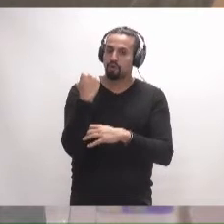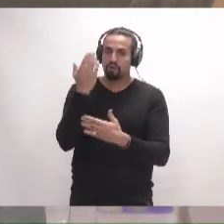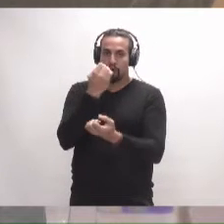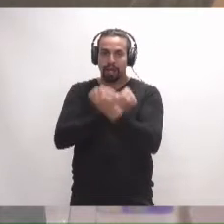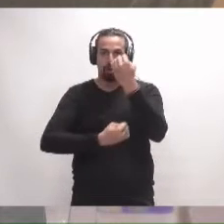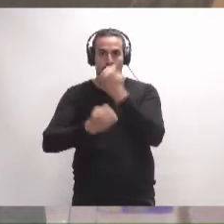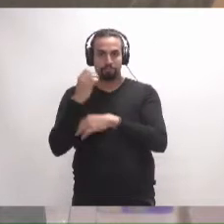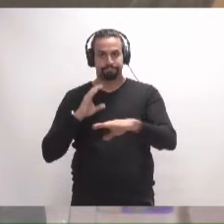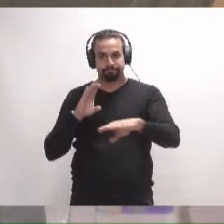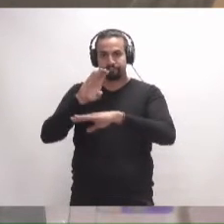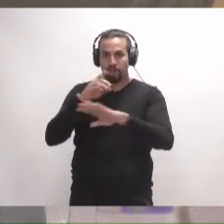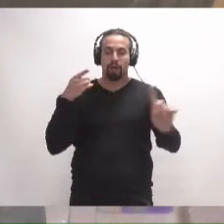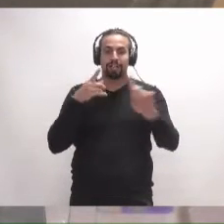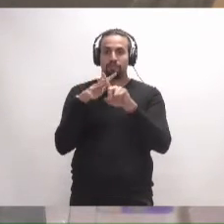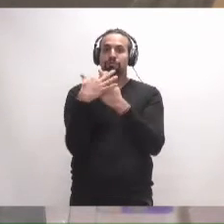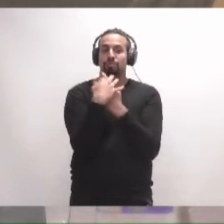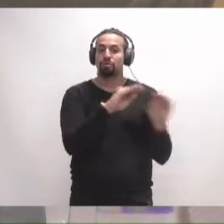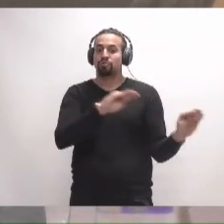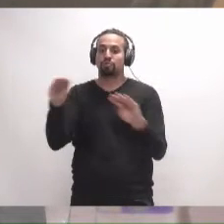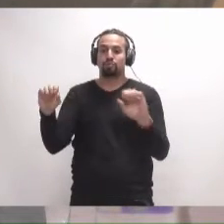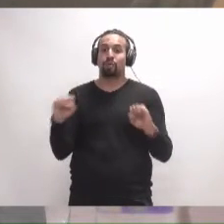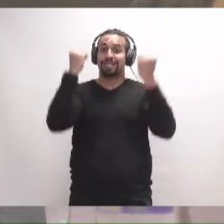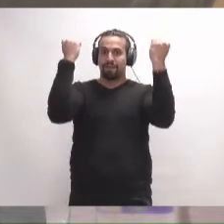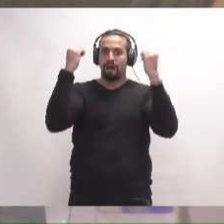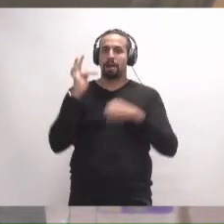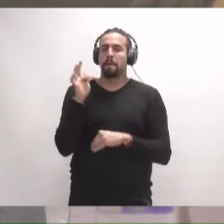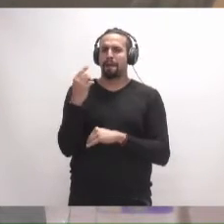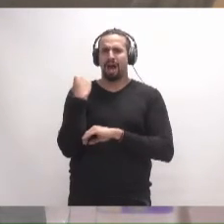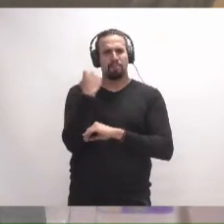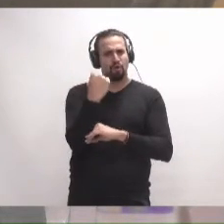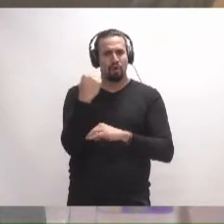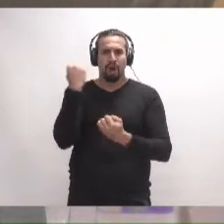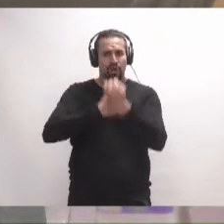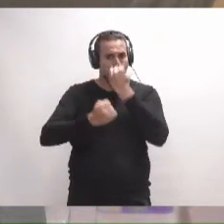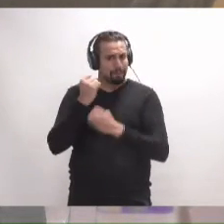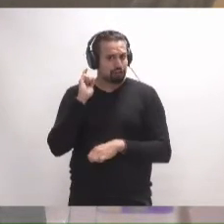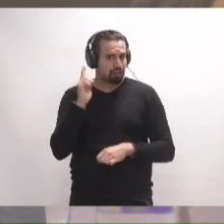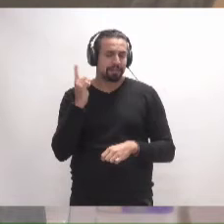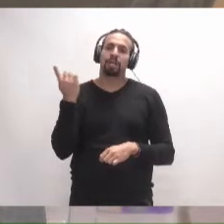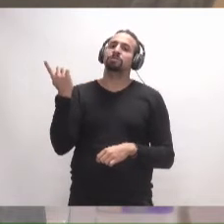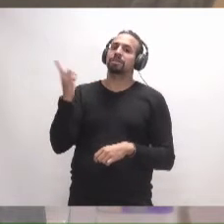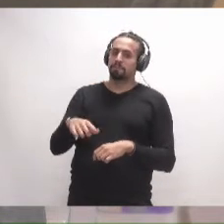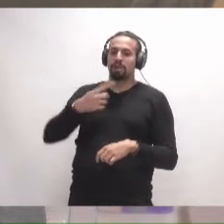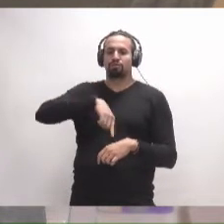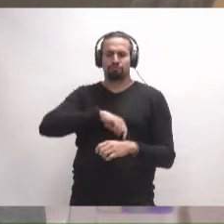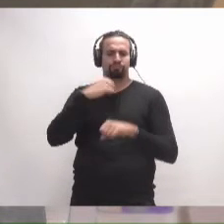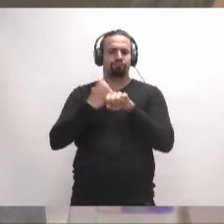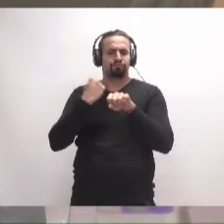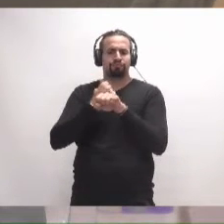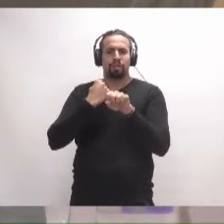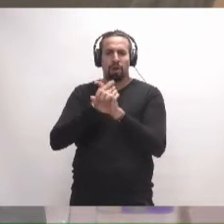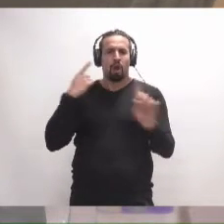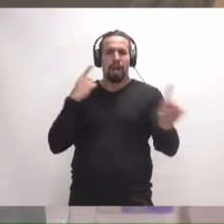ayude a salvar la situación que han vivido. Y no solamente ese apoyo económico, sino que además vamos a seguir trabajando en buscar